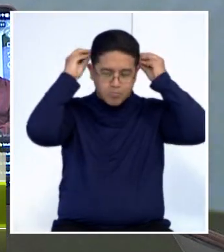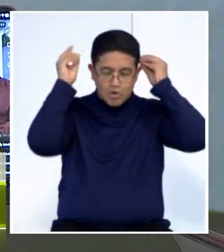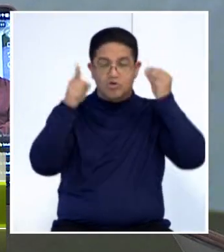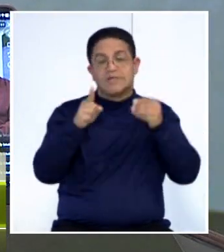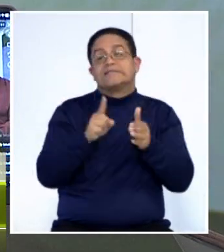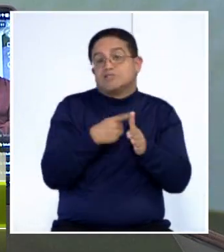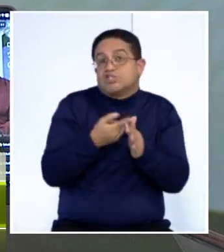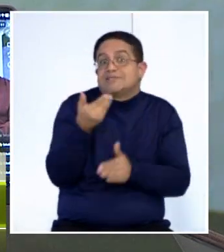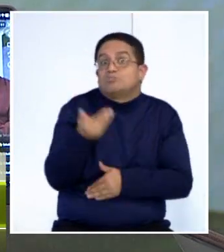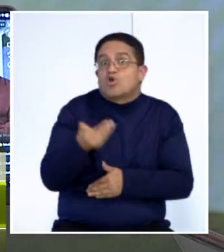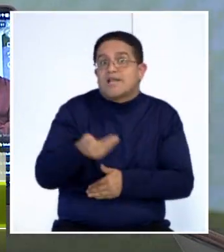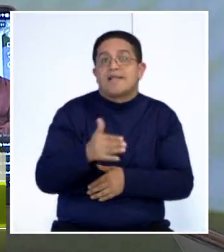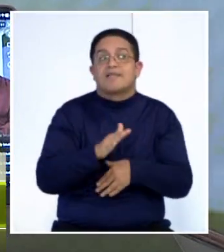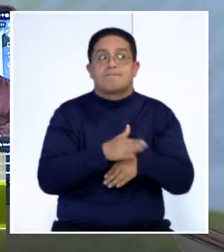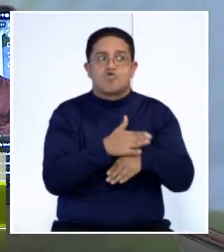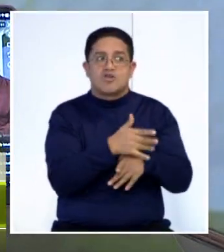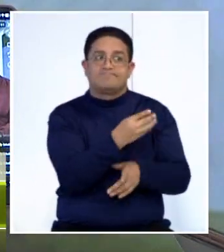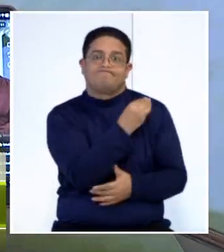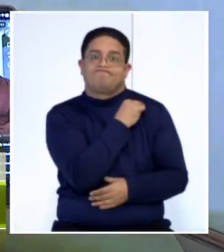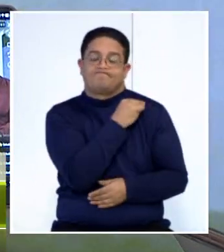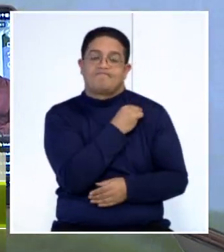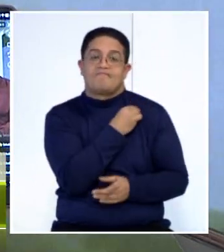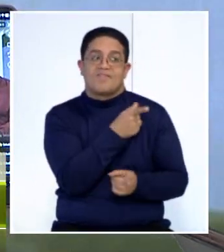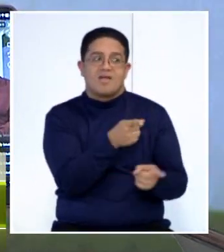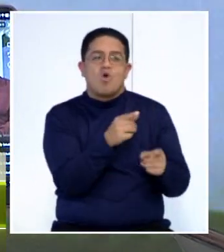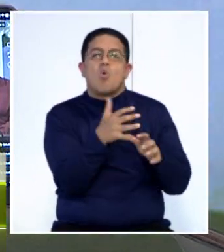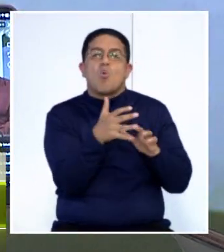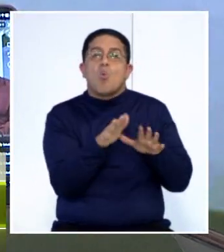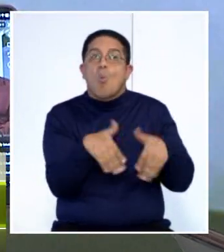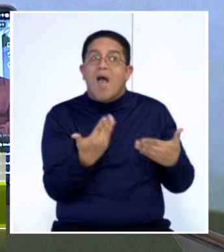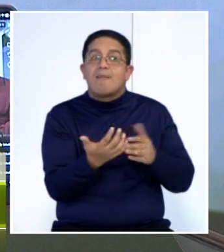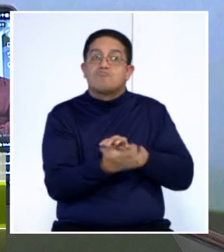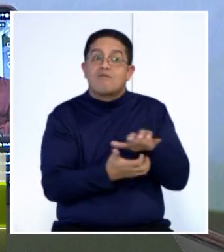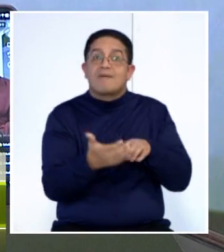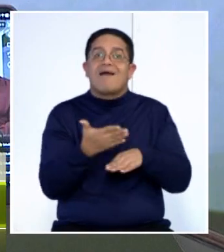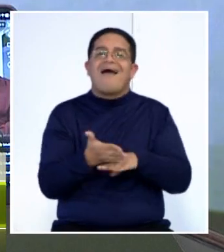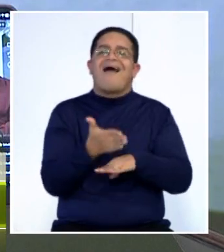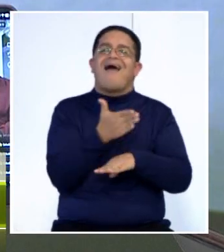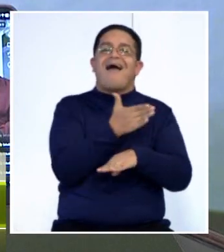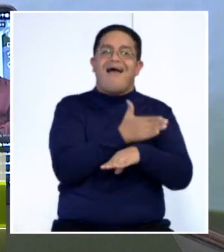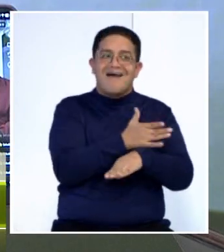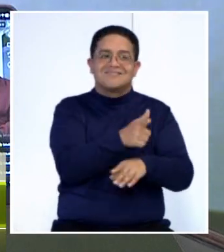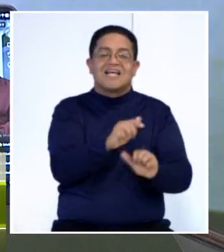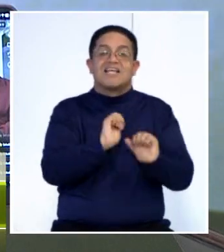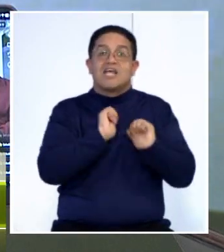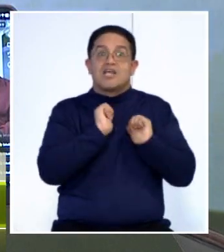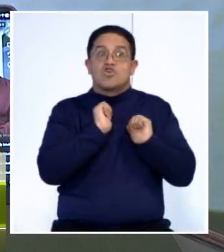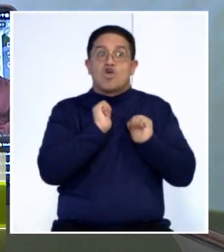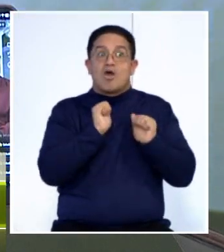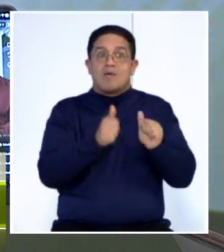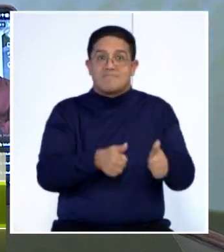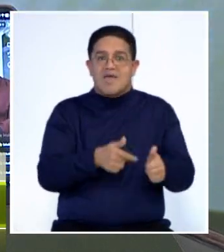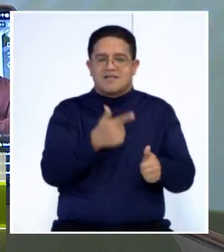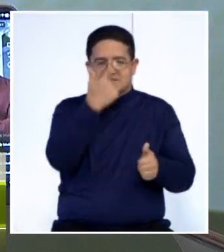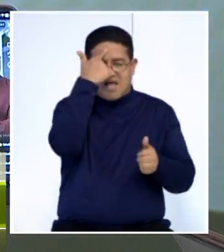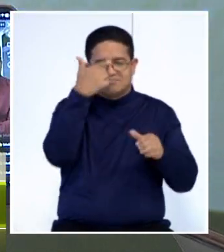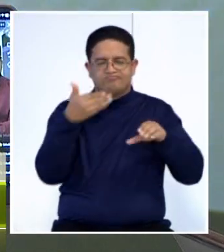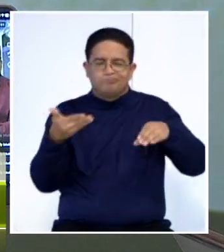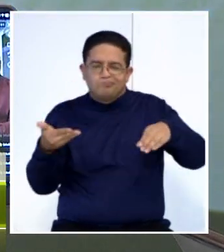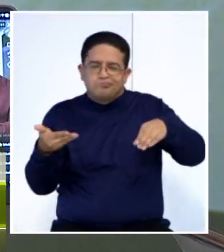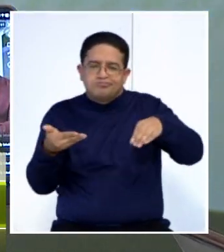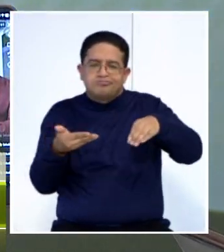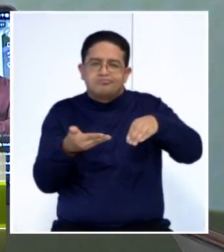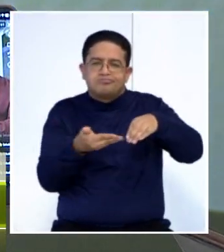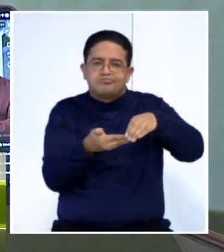evaluación porque puede reportar fallas en el paciente antes que aparezcan las fallas en los estudios de imágenes como resonancia